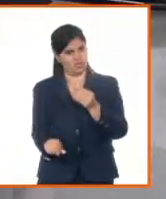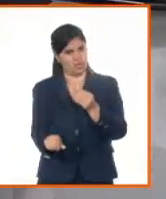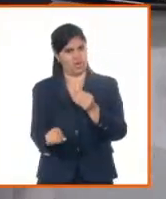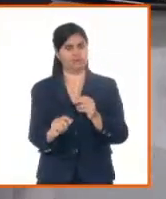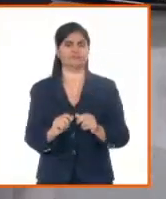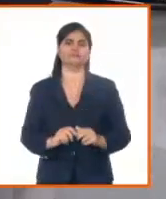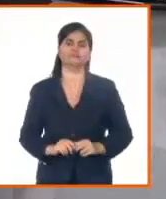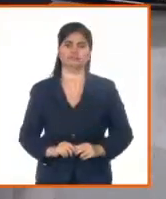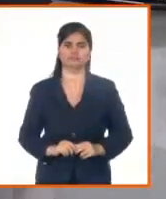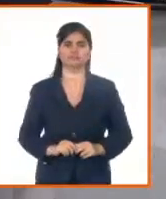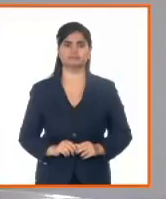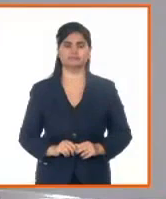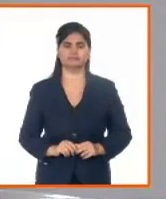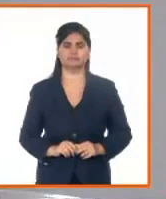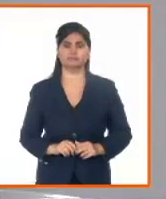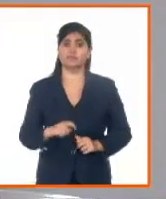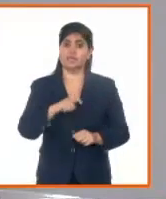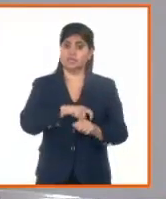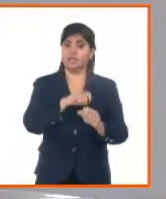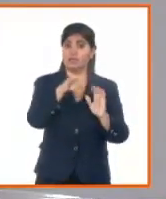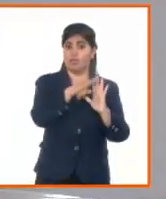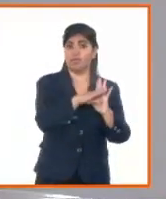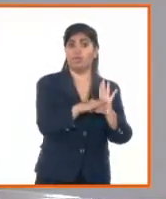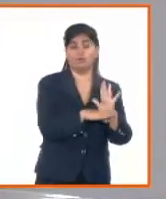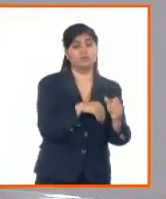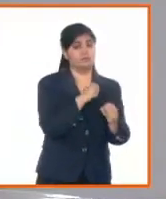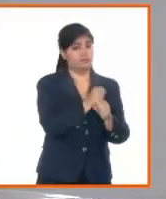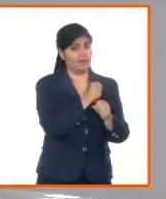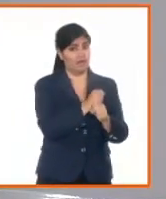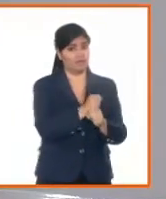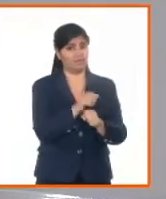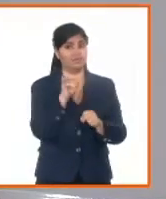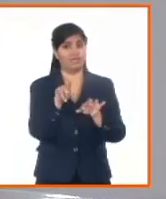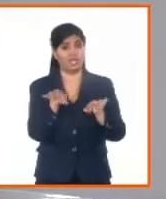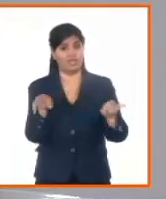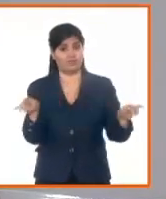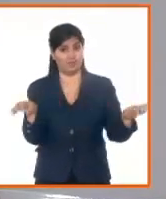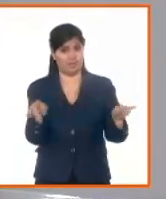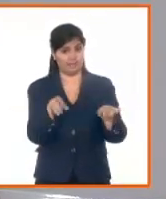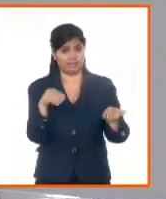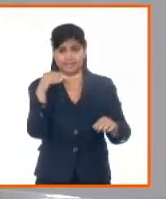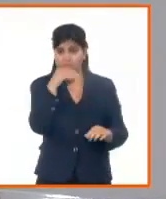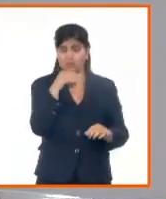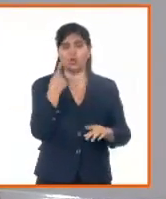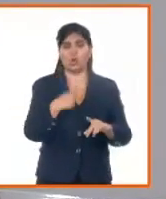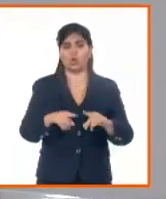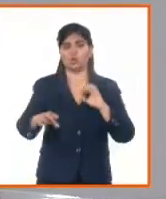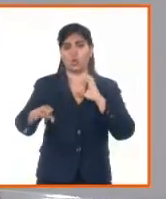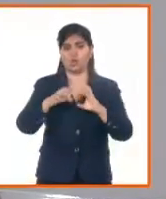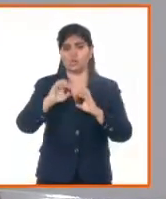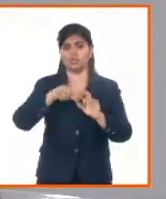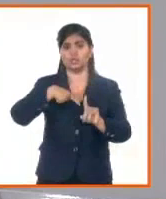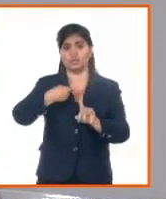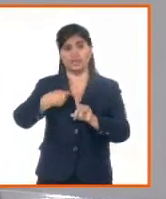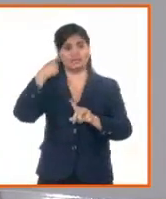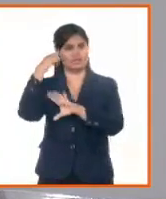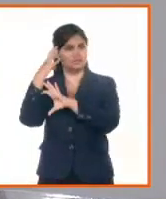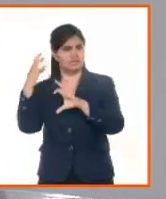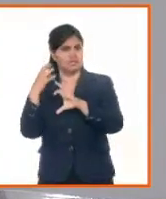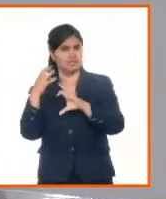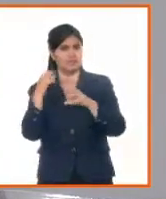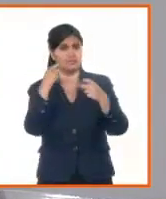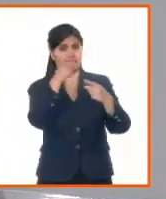trabajando, se basa en los tres pilares. Es la informatización, la comunicación y la ciencia. Y tenemos tres